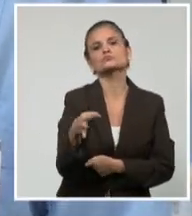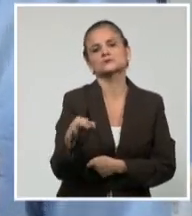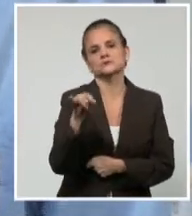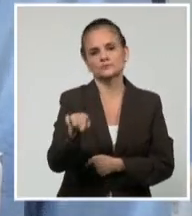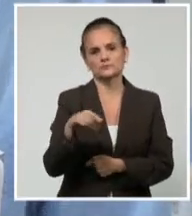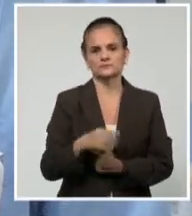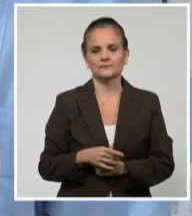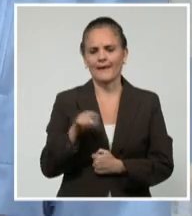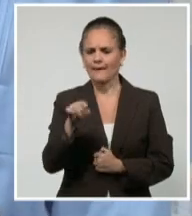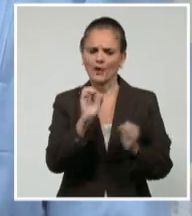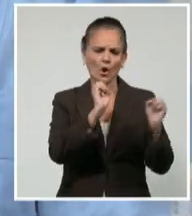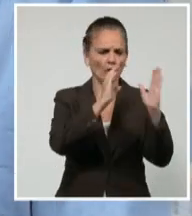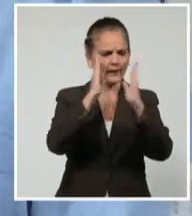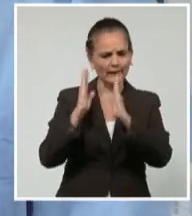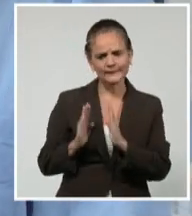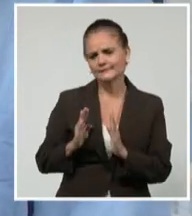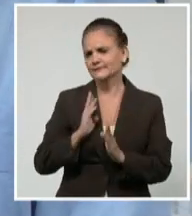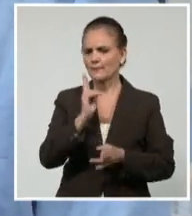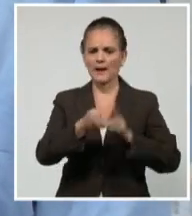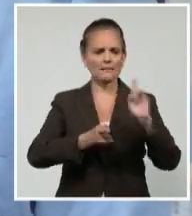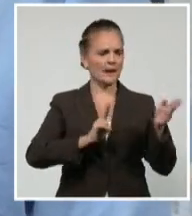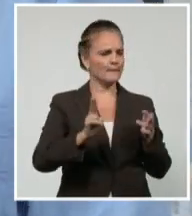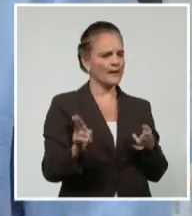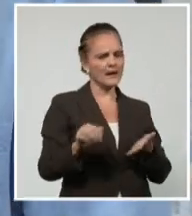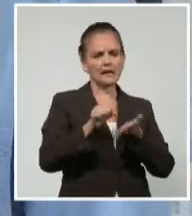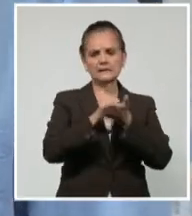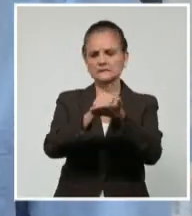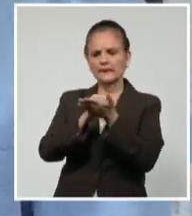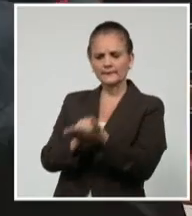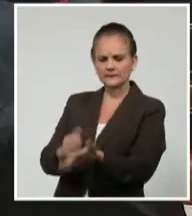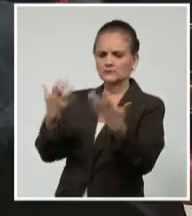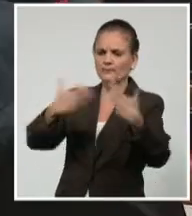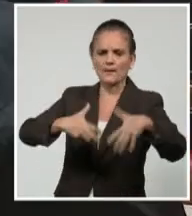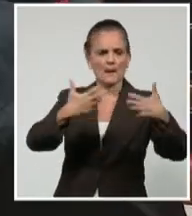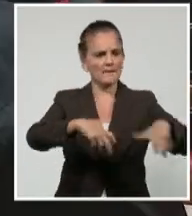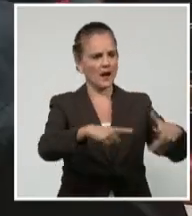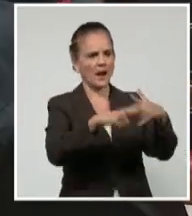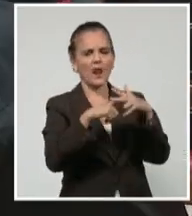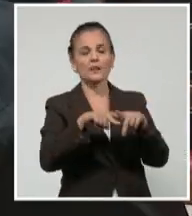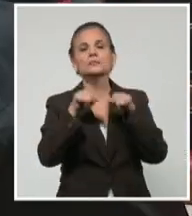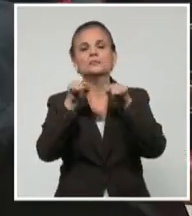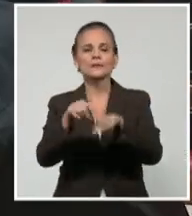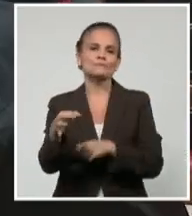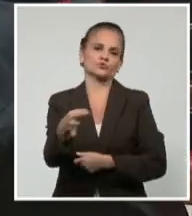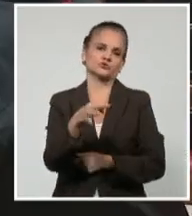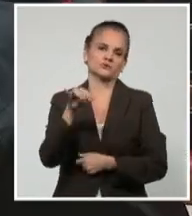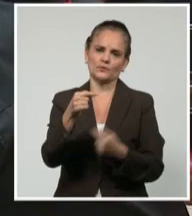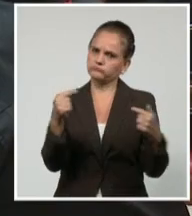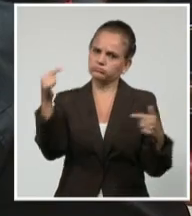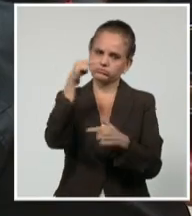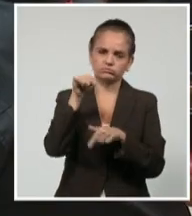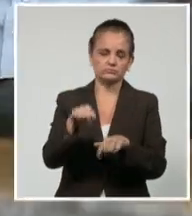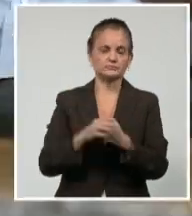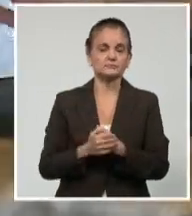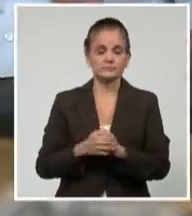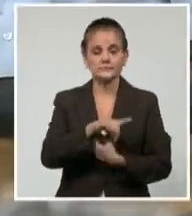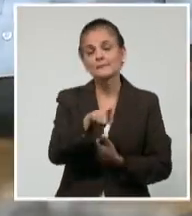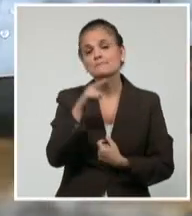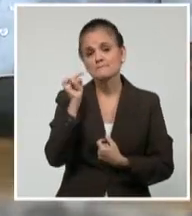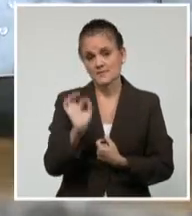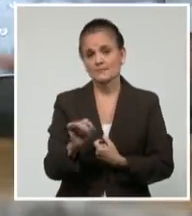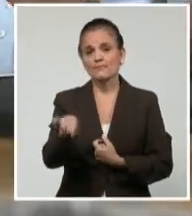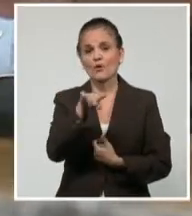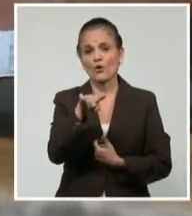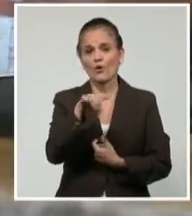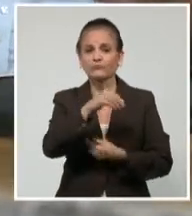presta servicio, es donde se produce, es donde se gestiona. Así, el cambio de las estructuras y funciones en el